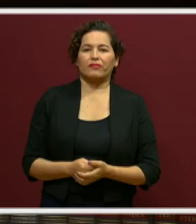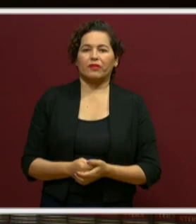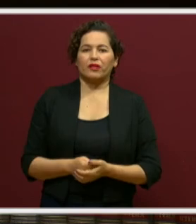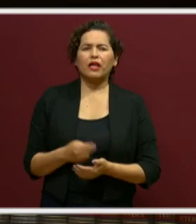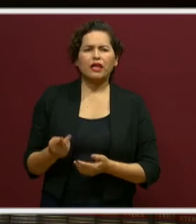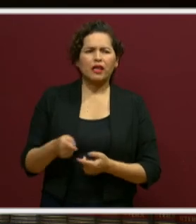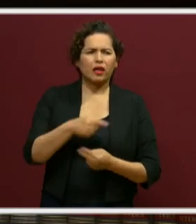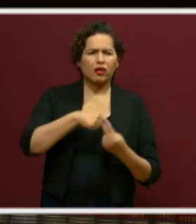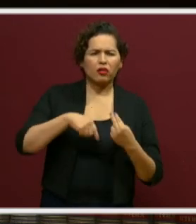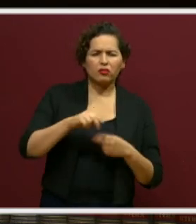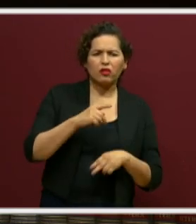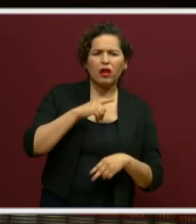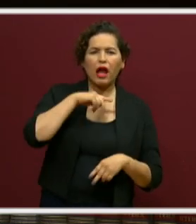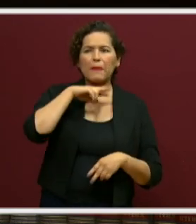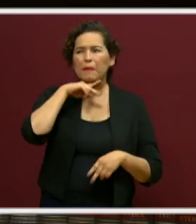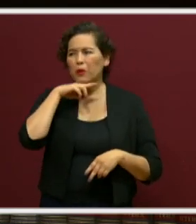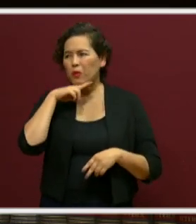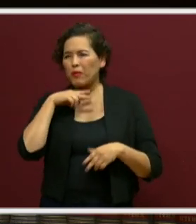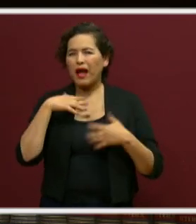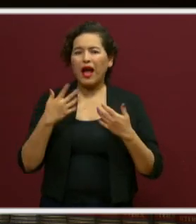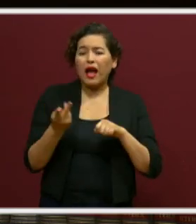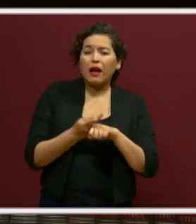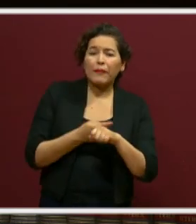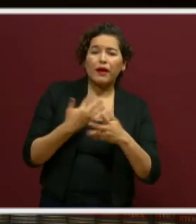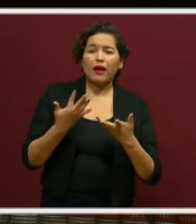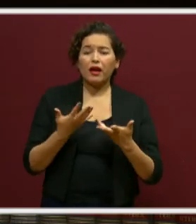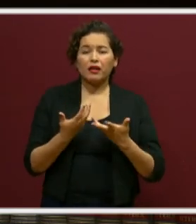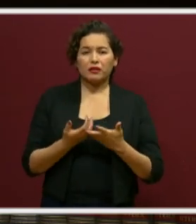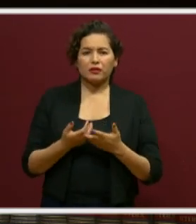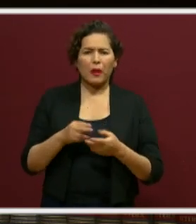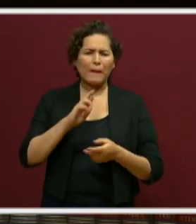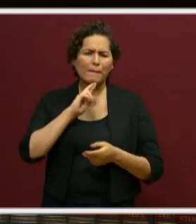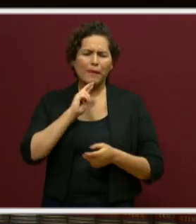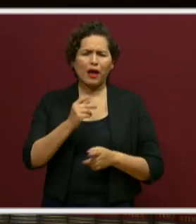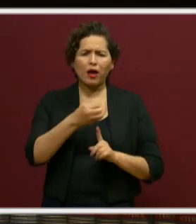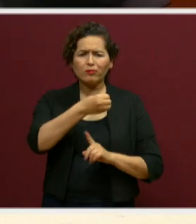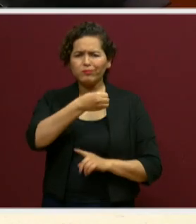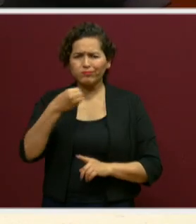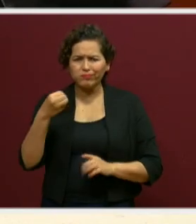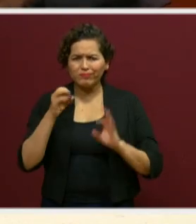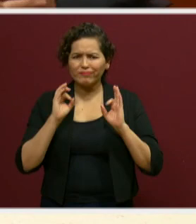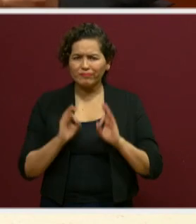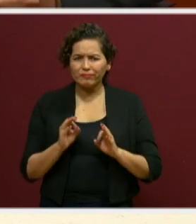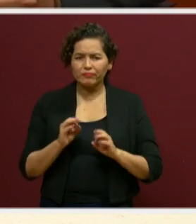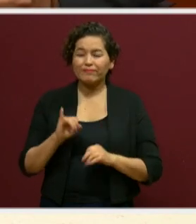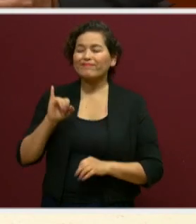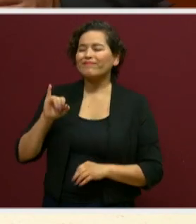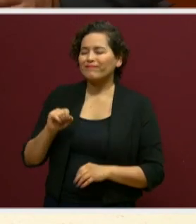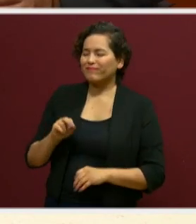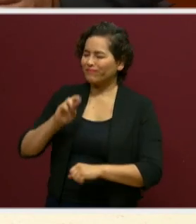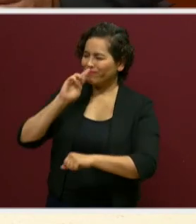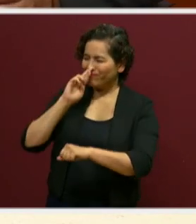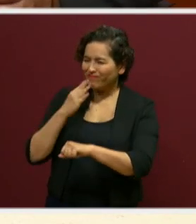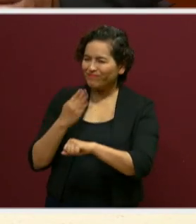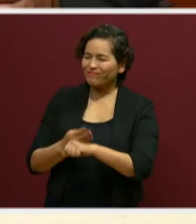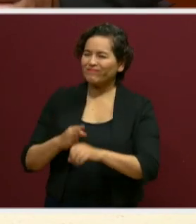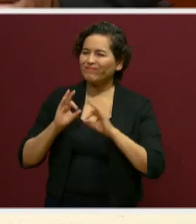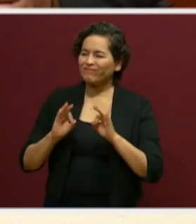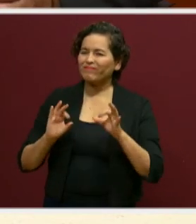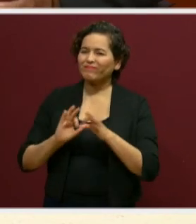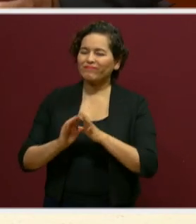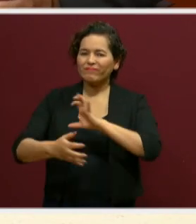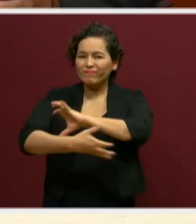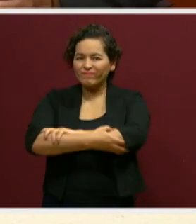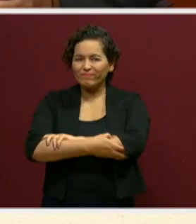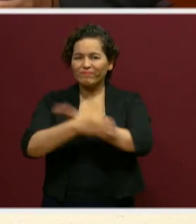preocuparnos por lo que pueda pasar, nos organicemos. Exactamente, con mucha responsabilidad, reforzando este pacto